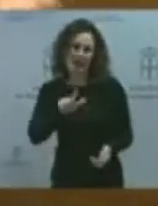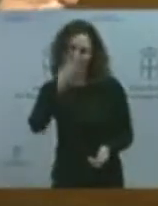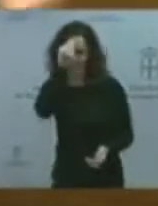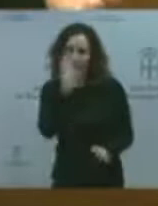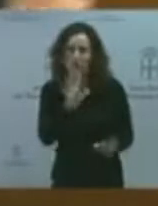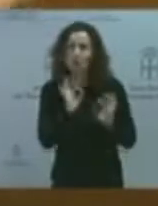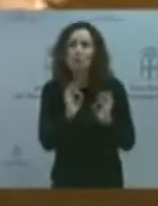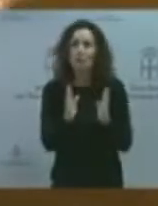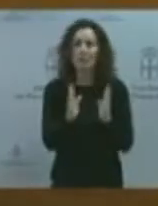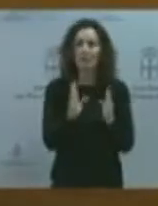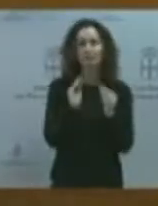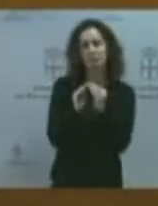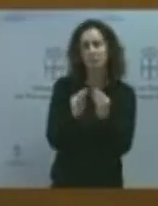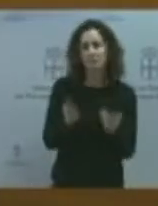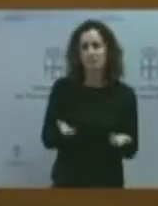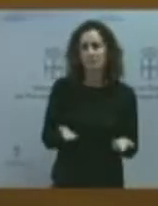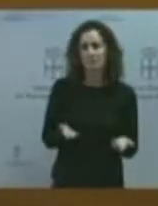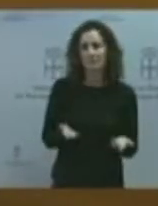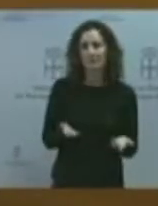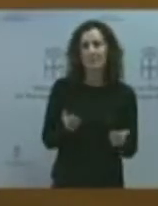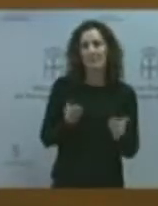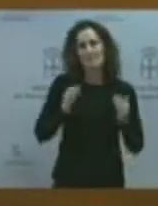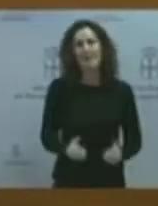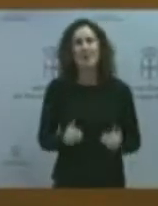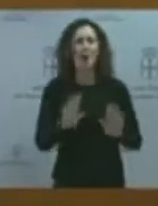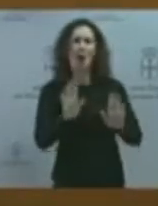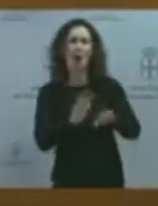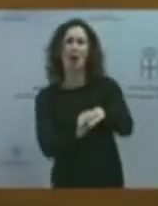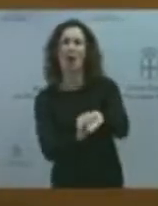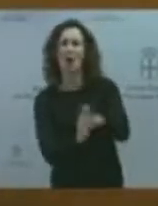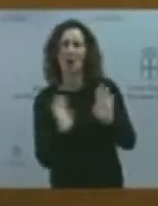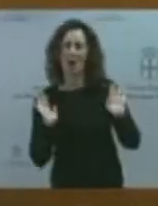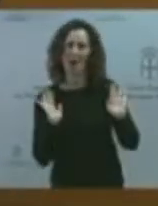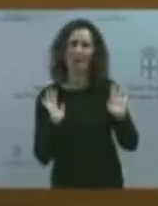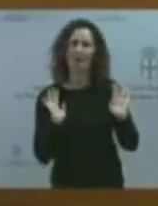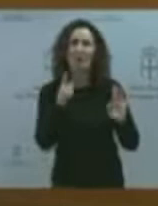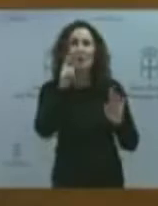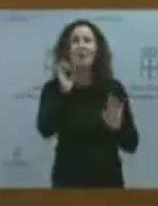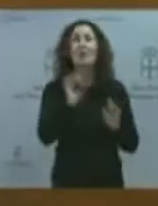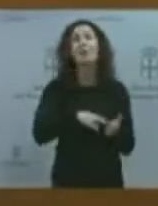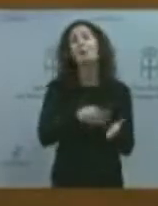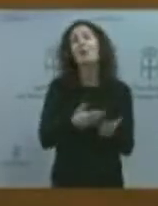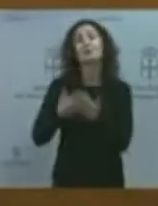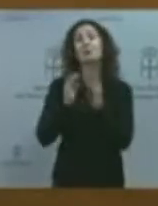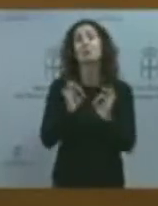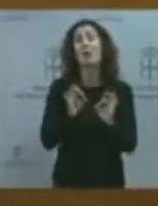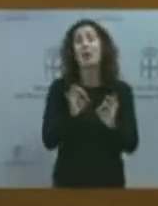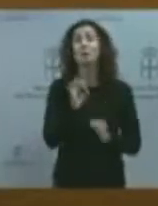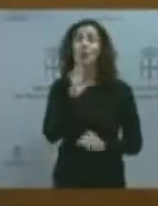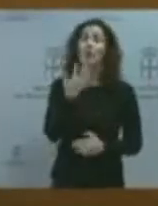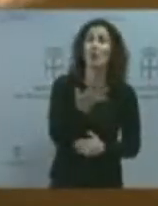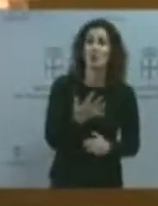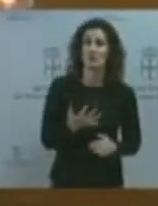un poco menos, perdón, perdón. Pero seguramente con aquel plan de estudios también, ¿verdad? Bueno, usted compartirá conmigo que estos dos criterios son